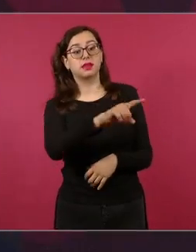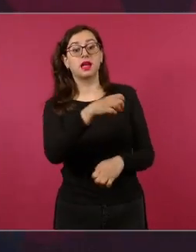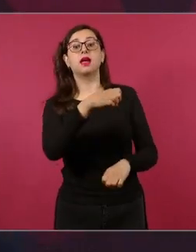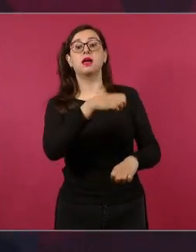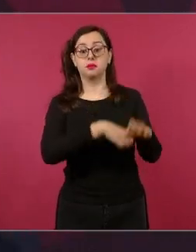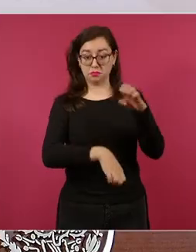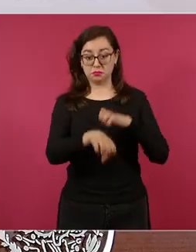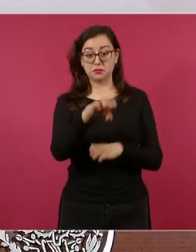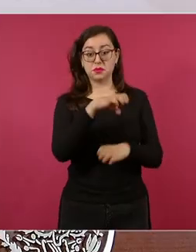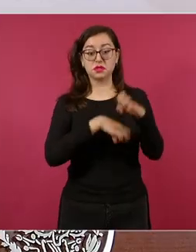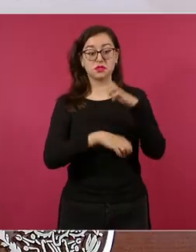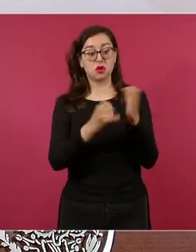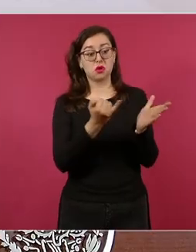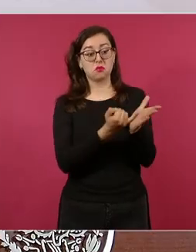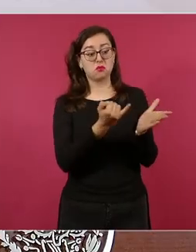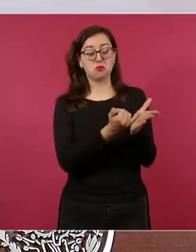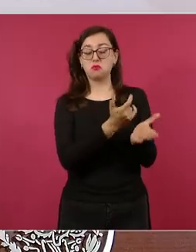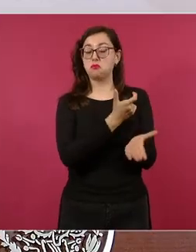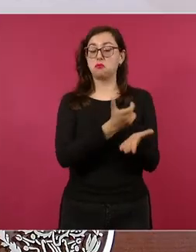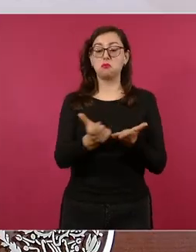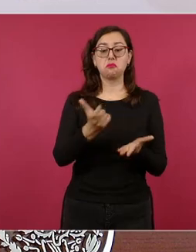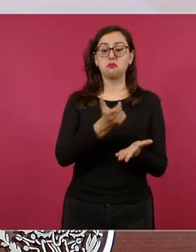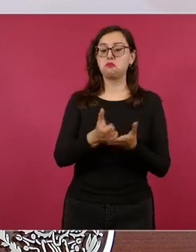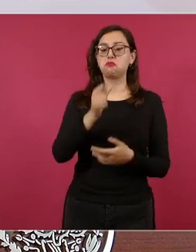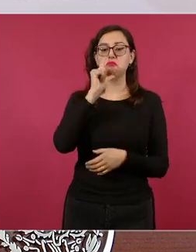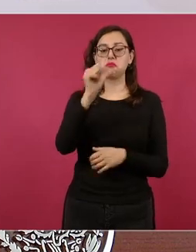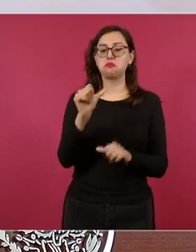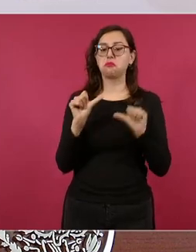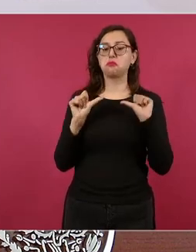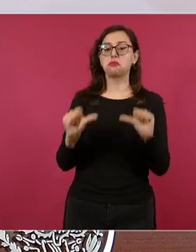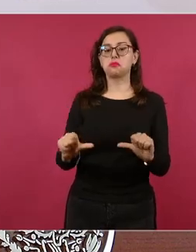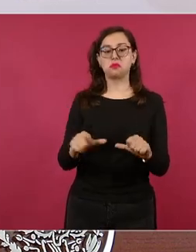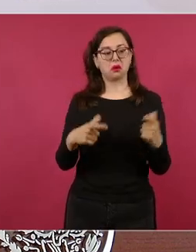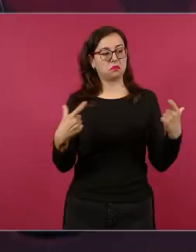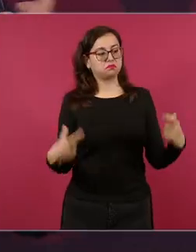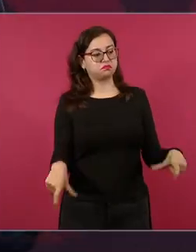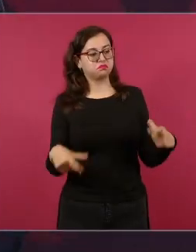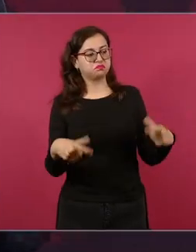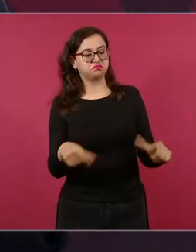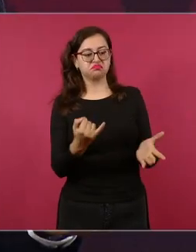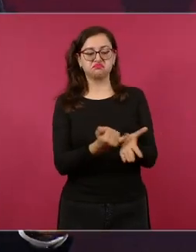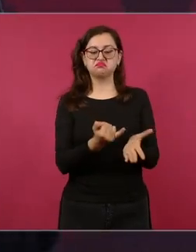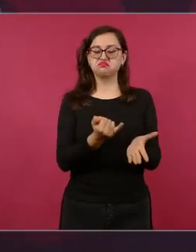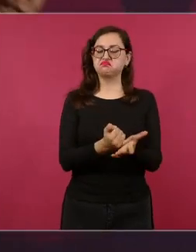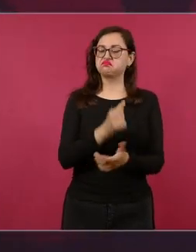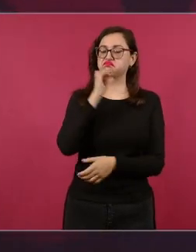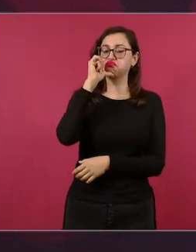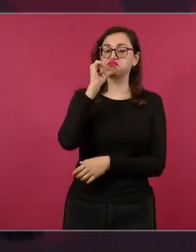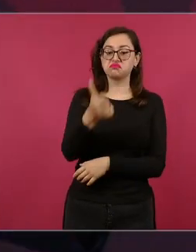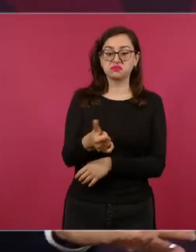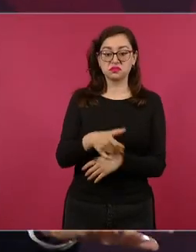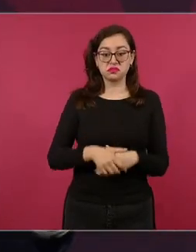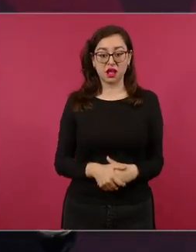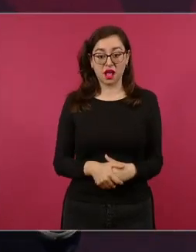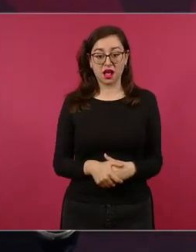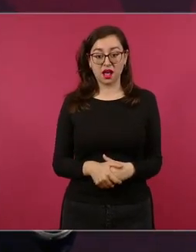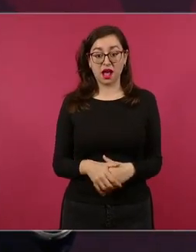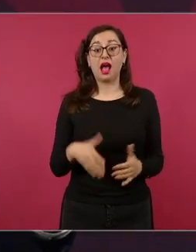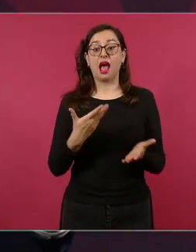cobrando el impuesto a los que no pagaban pues alcanza para la pensión